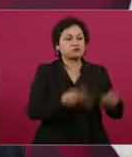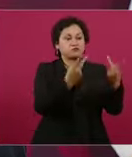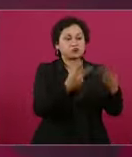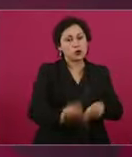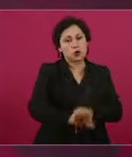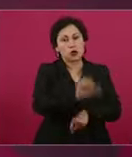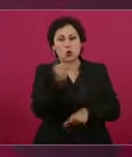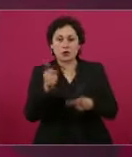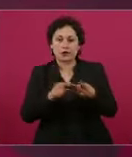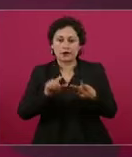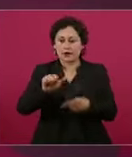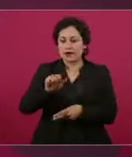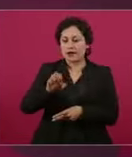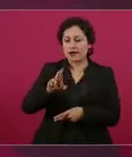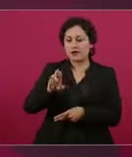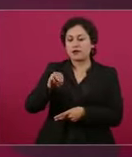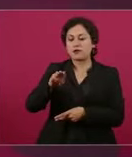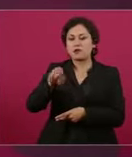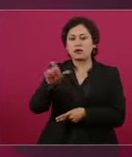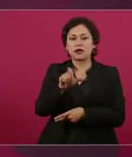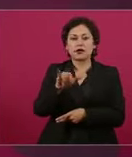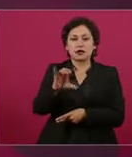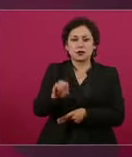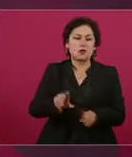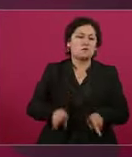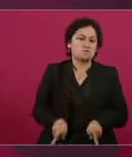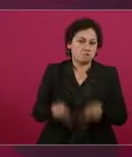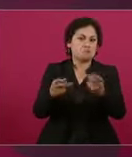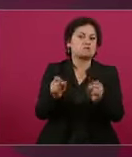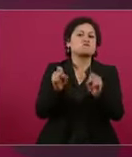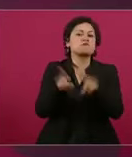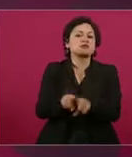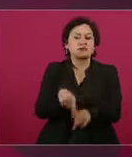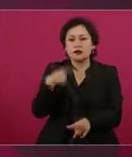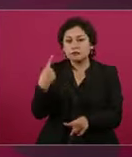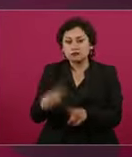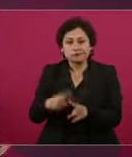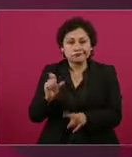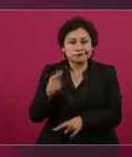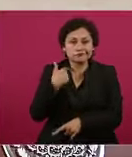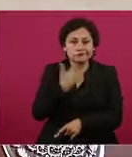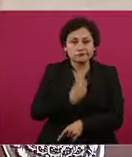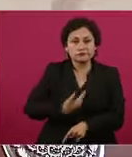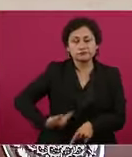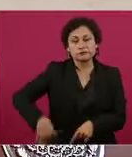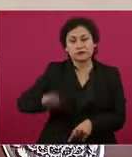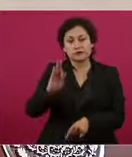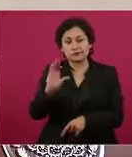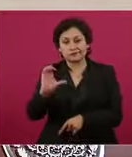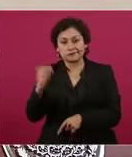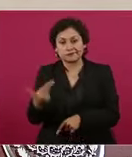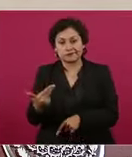empresa pública en el gobierno de Calderón. Y en los dos casos